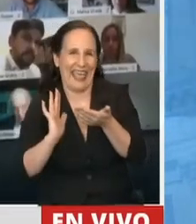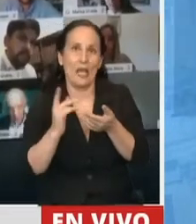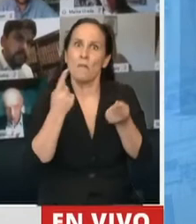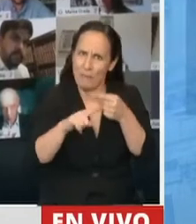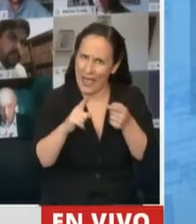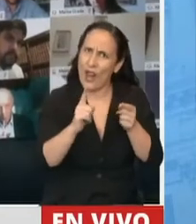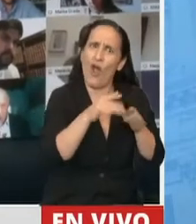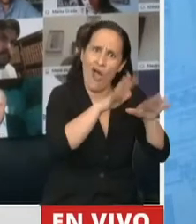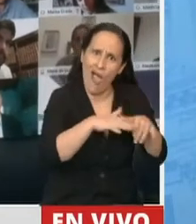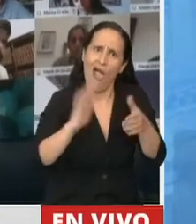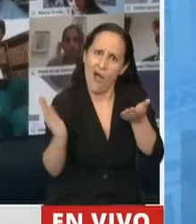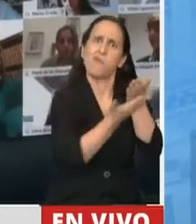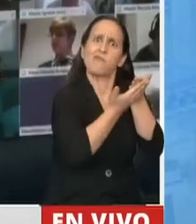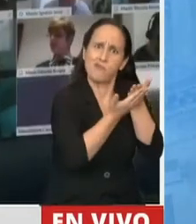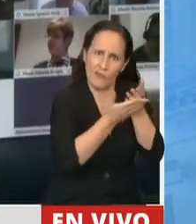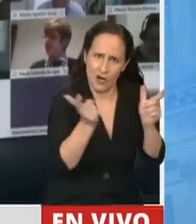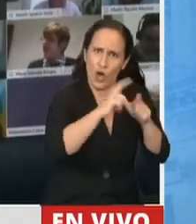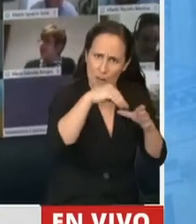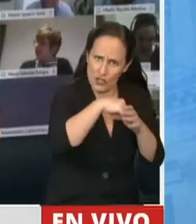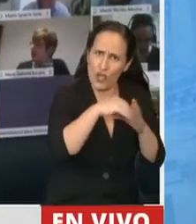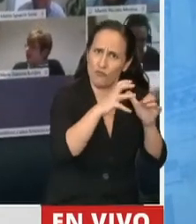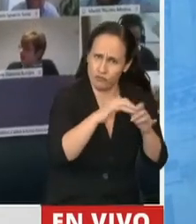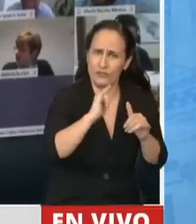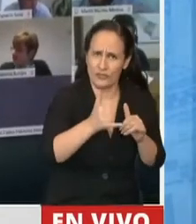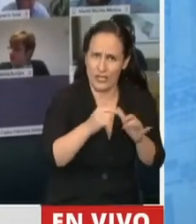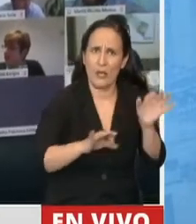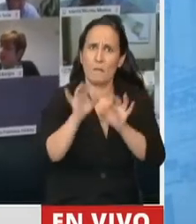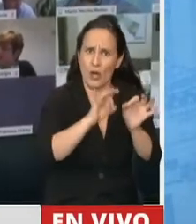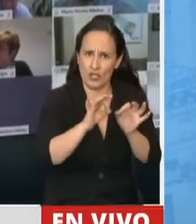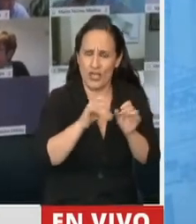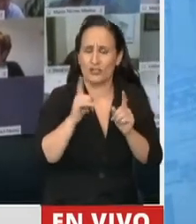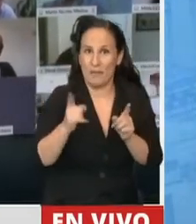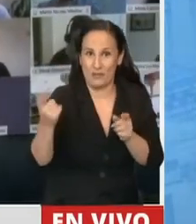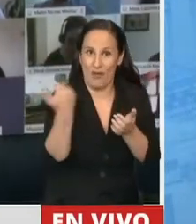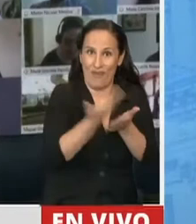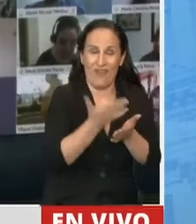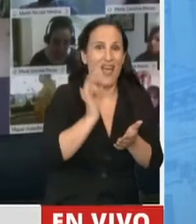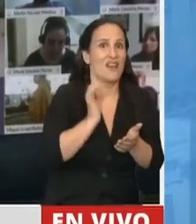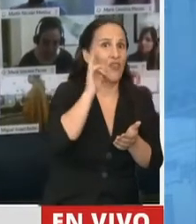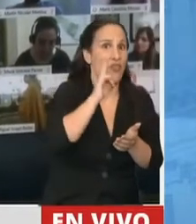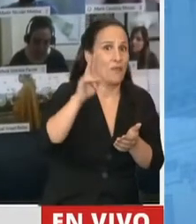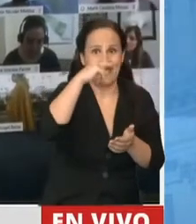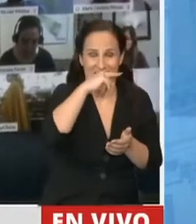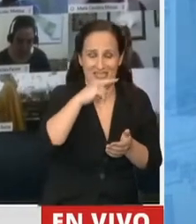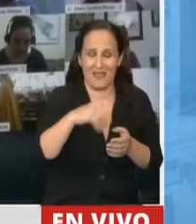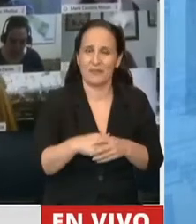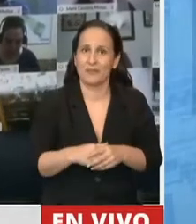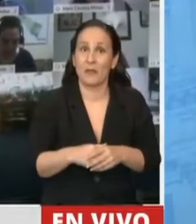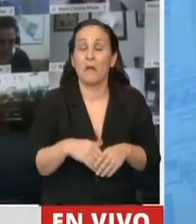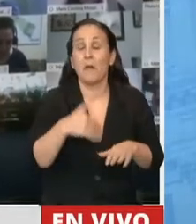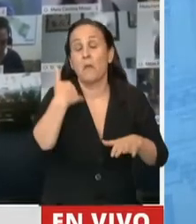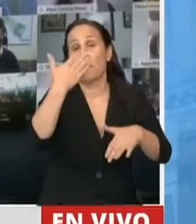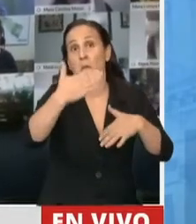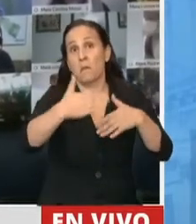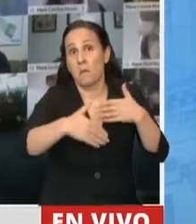consideración en la Comisión, así como el proyecto que ingresaron en el año 2007. Pero después